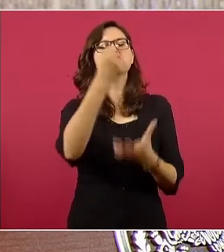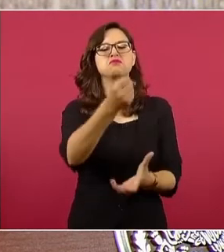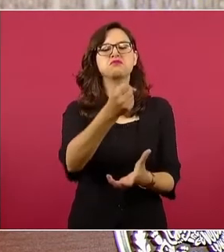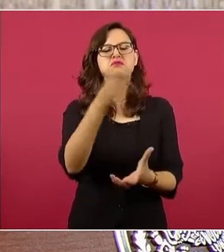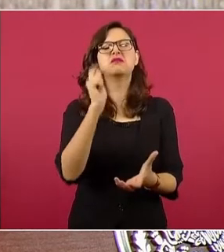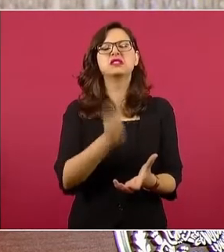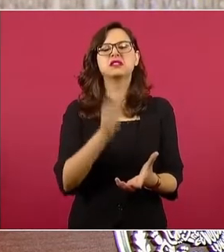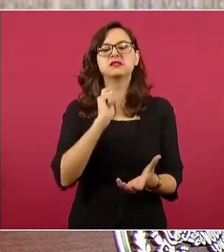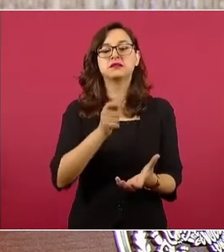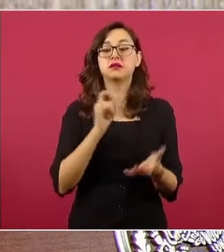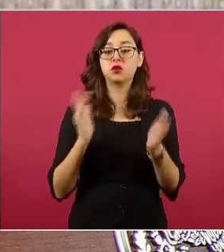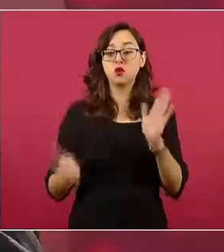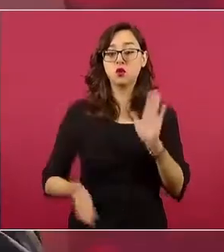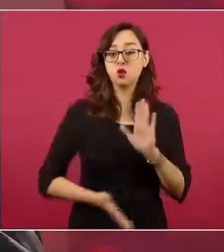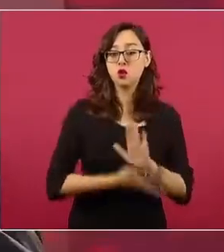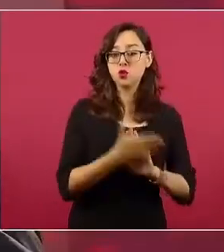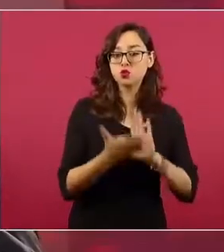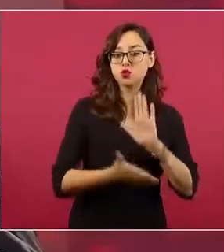Claro,